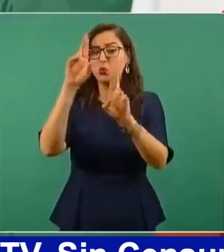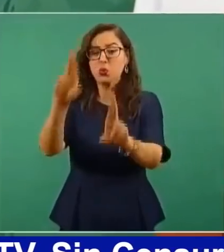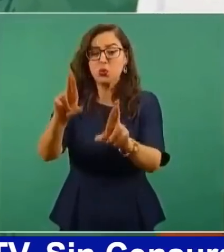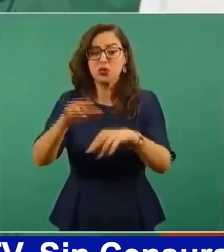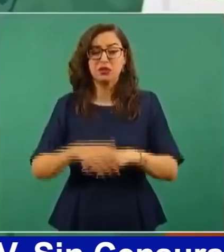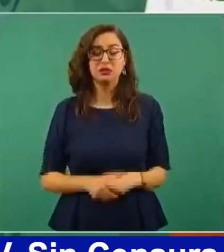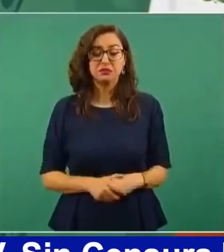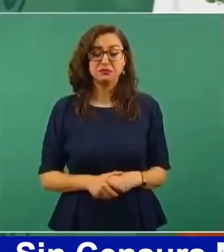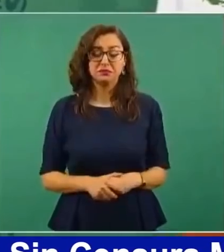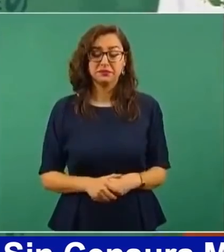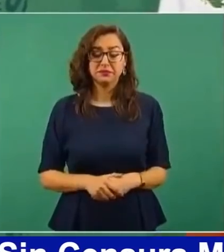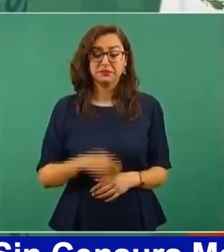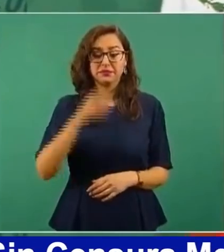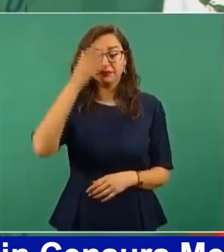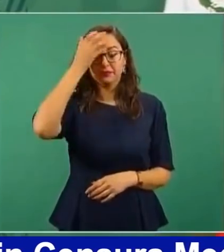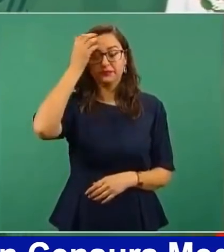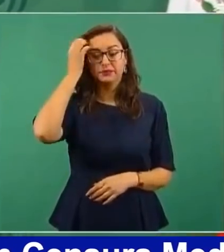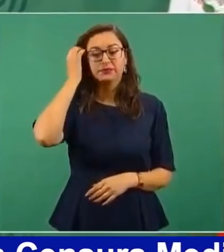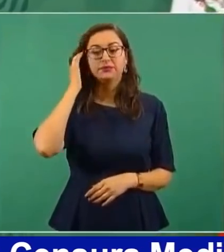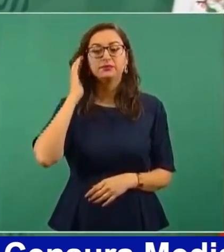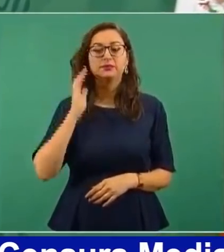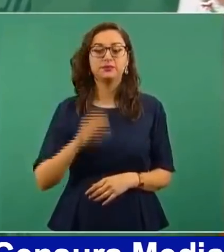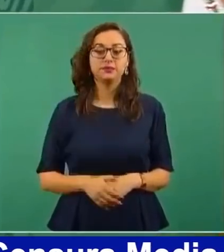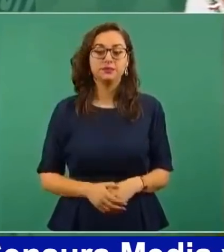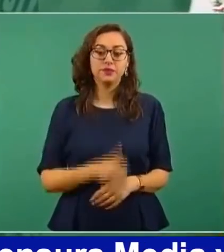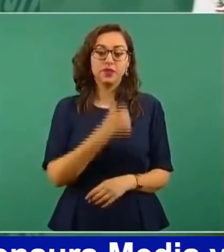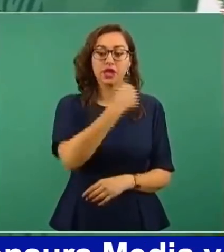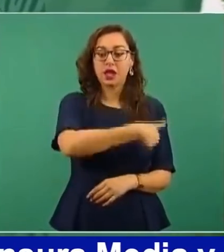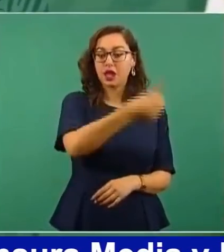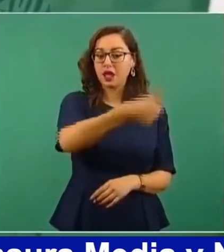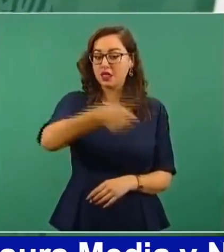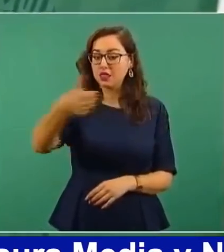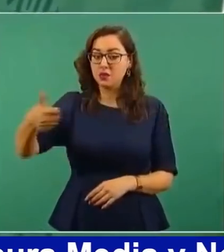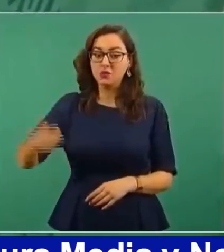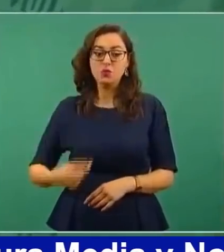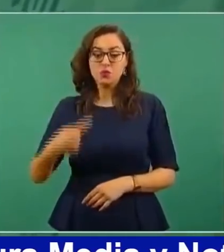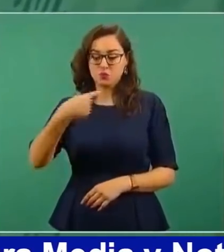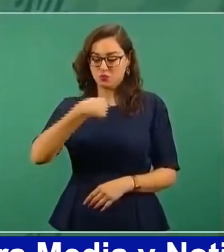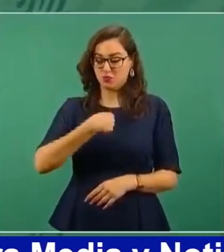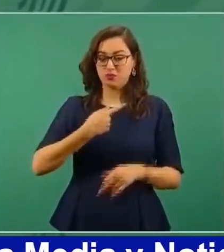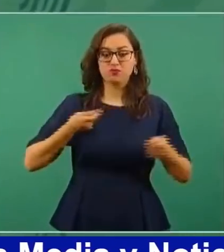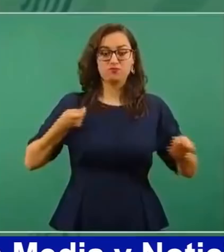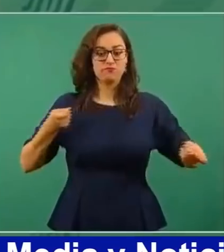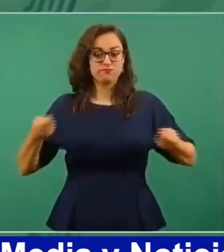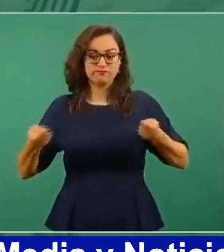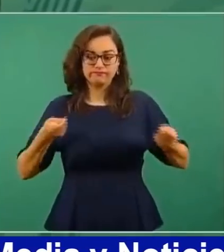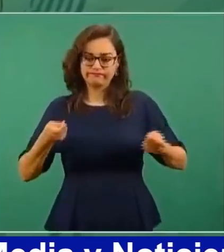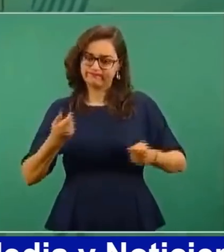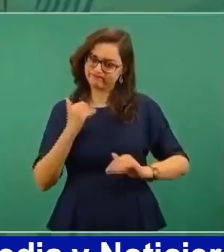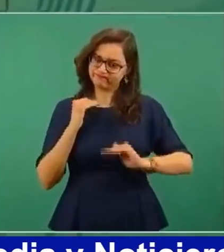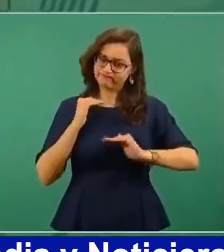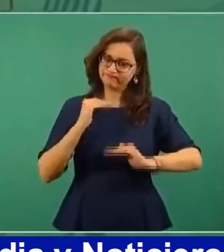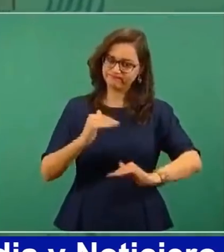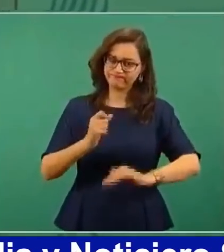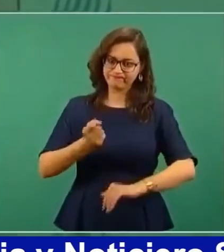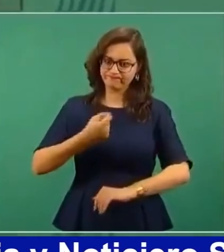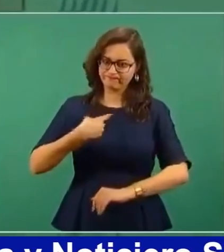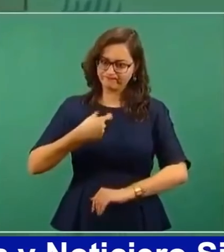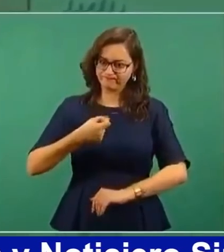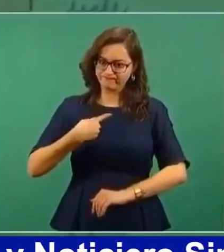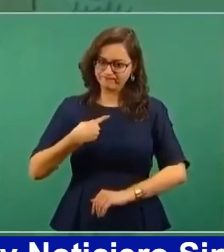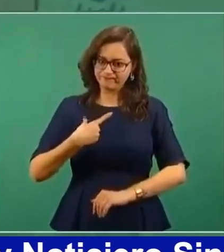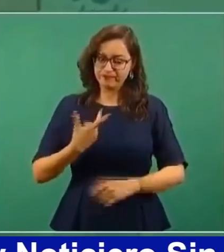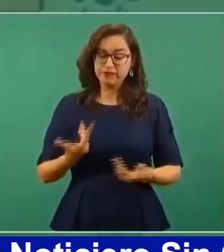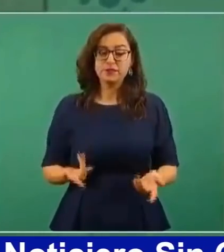Entonces, es auto limitarnos nada más. Lo que decían los